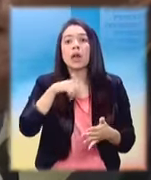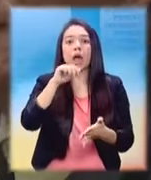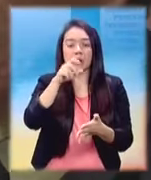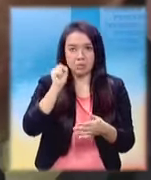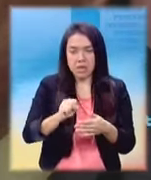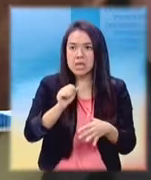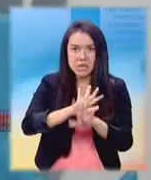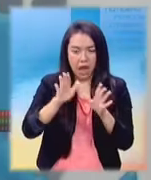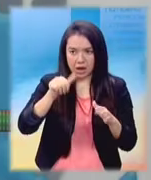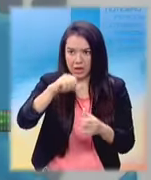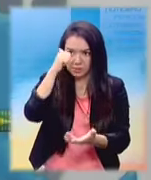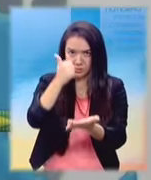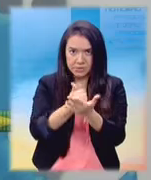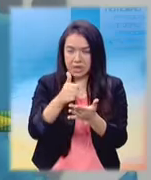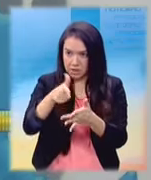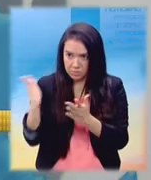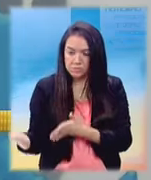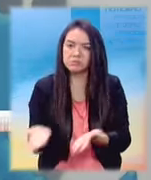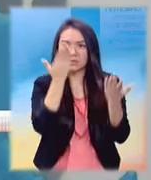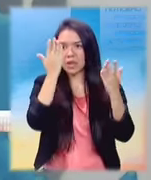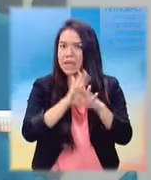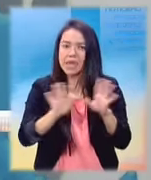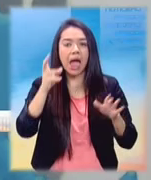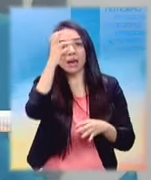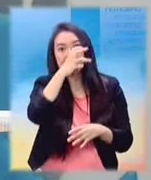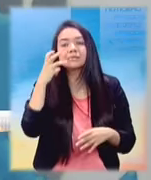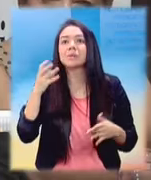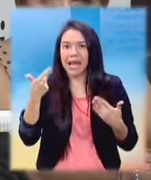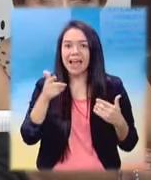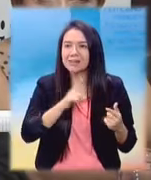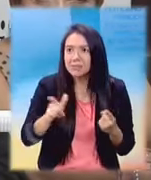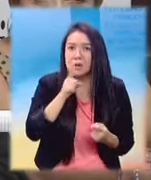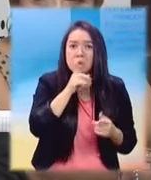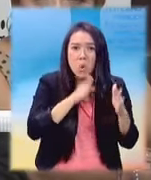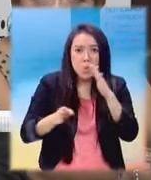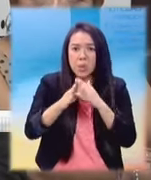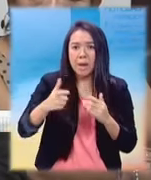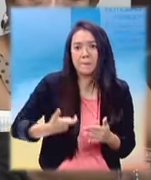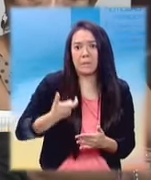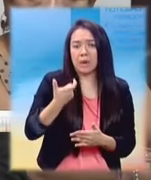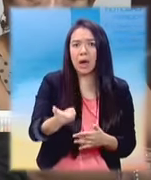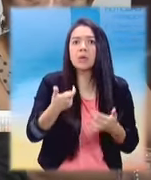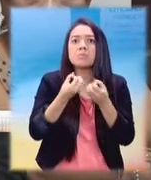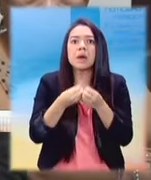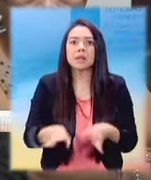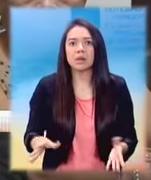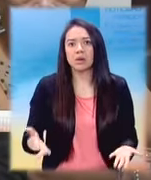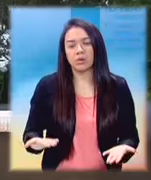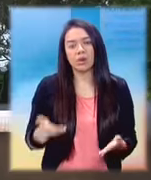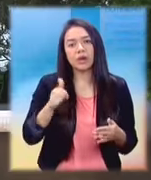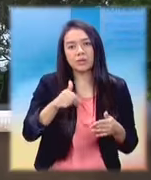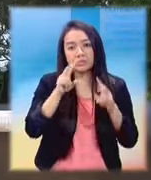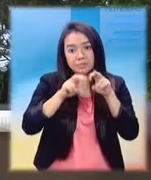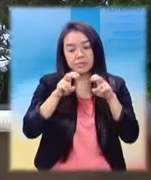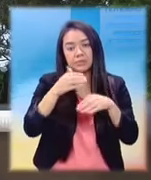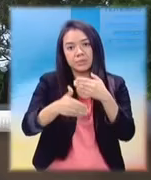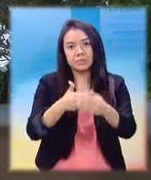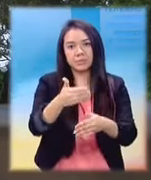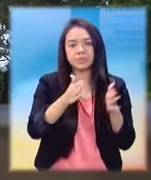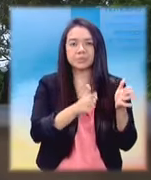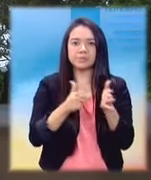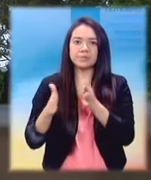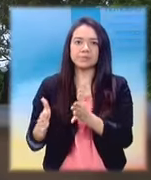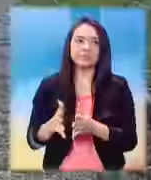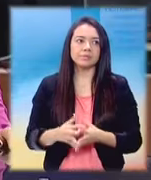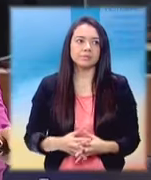llegar a Estados Unidos serán legalizados cuando la reforma migratoria es incierta. Por una Guatemala en Paz, Carolina Leberón y Daniel Ramírez.